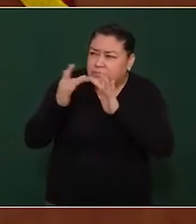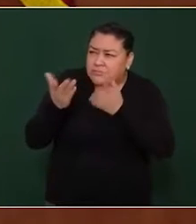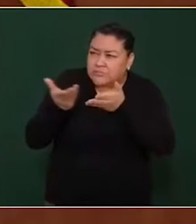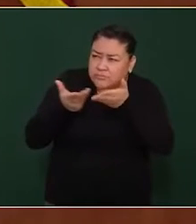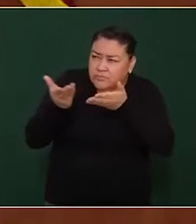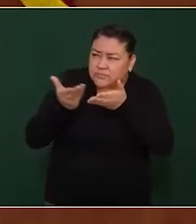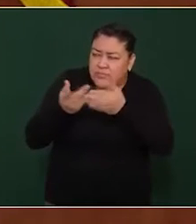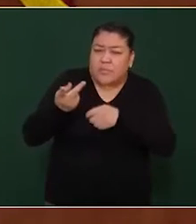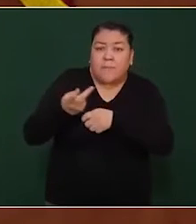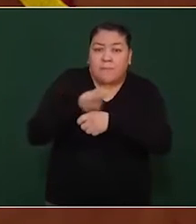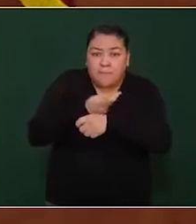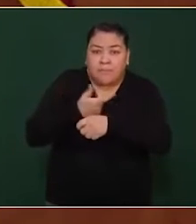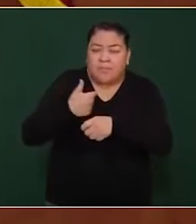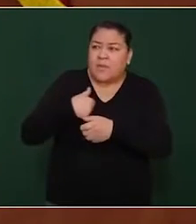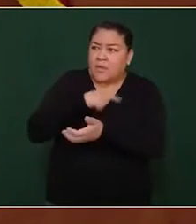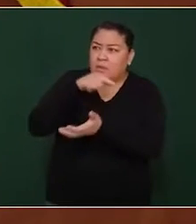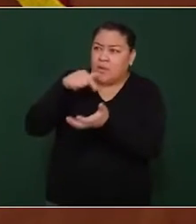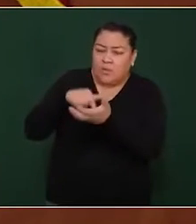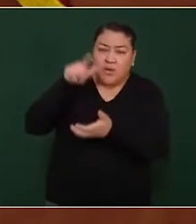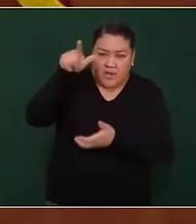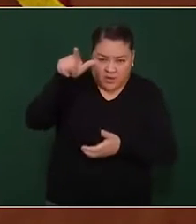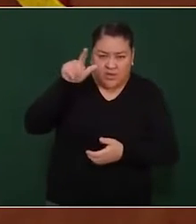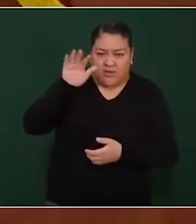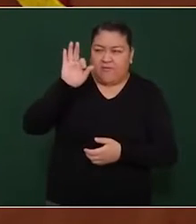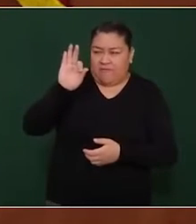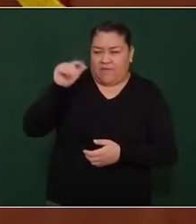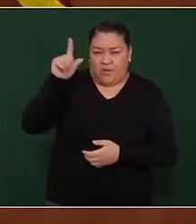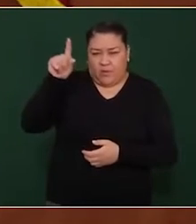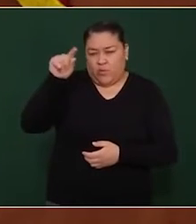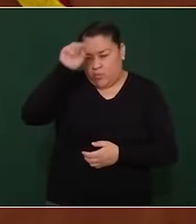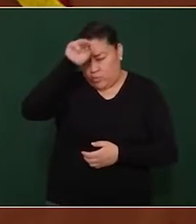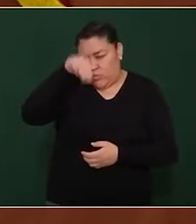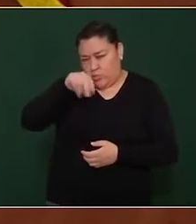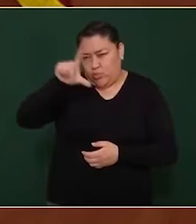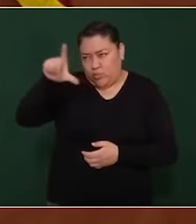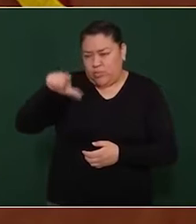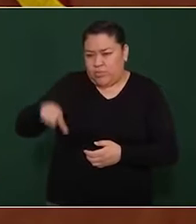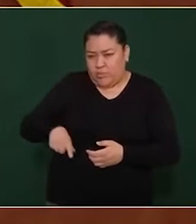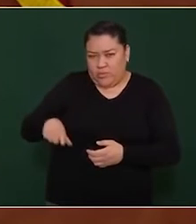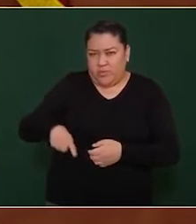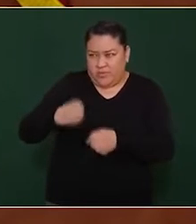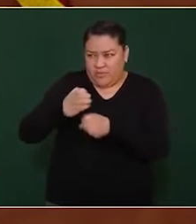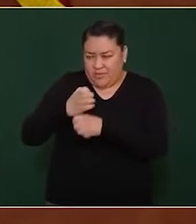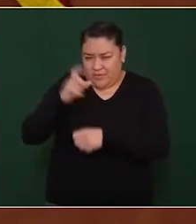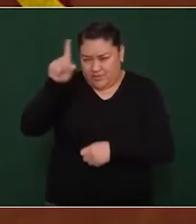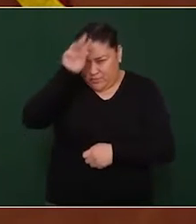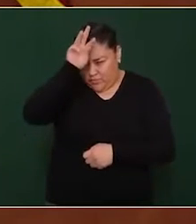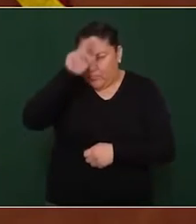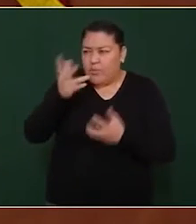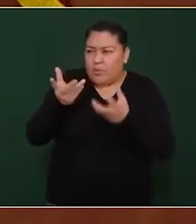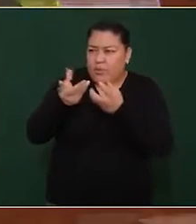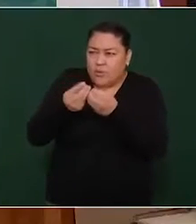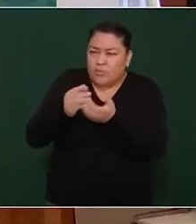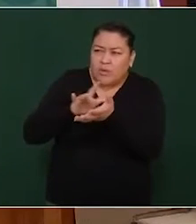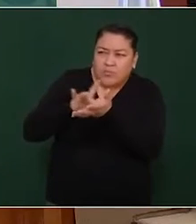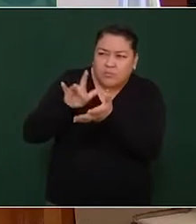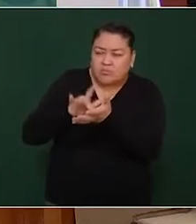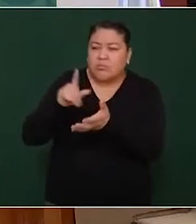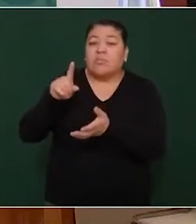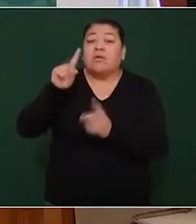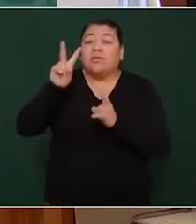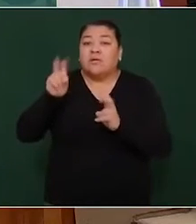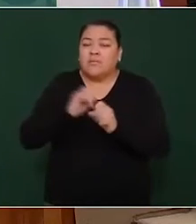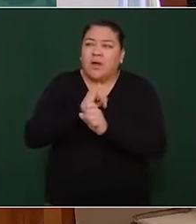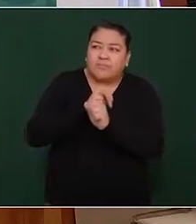que está en sitio con la Fiscalía de Nuevo León y con el gobierno del Estado. Se participan áreas de